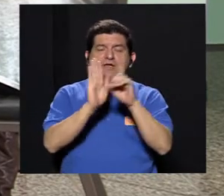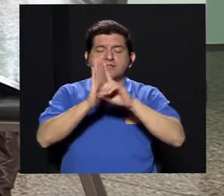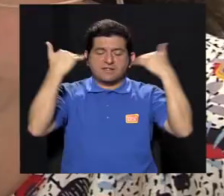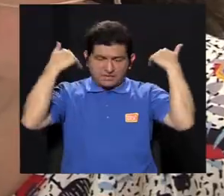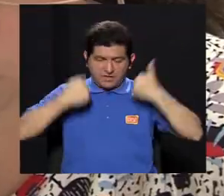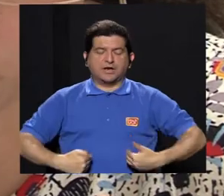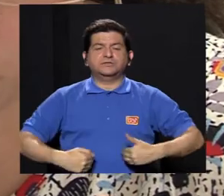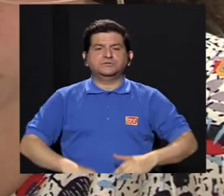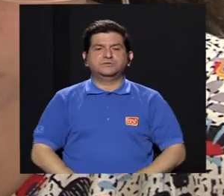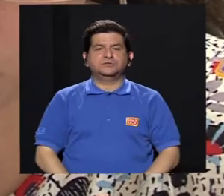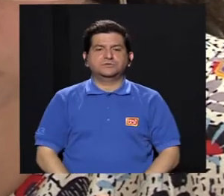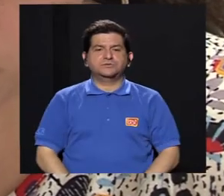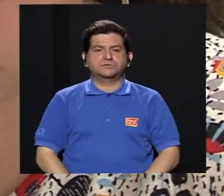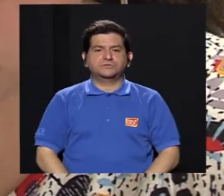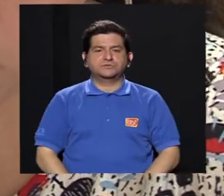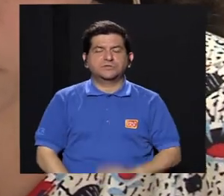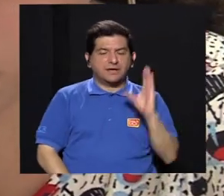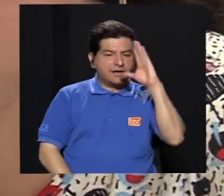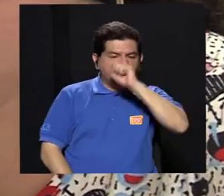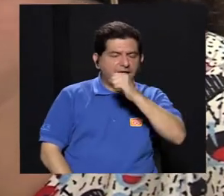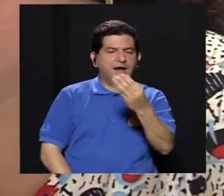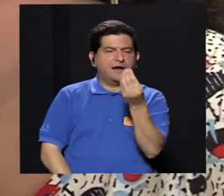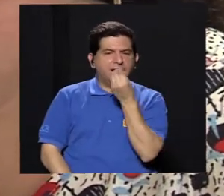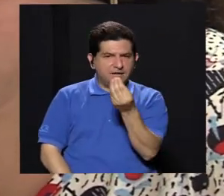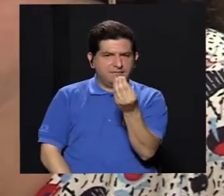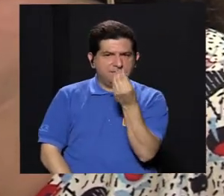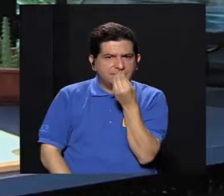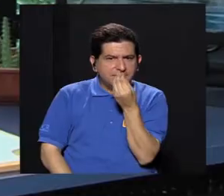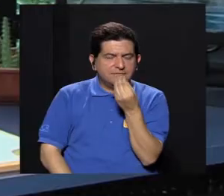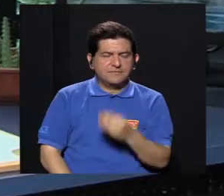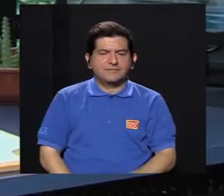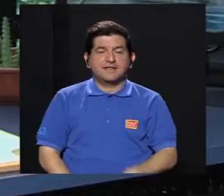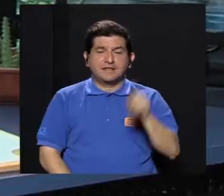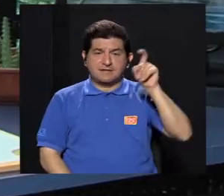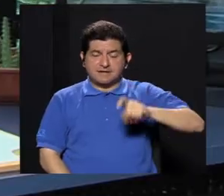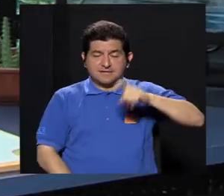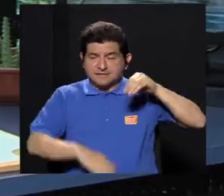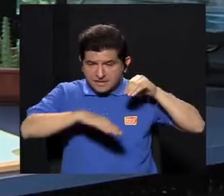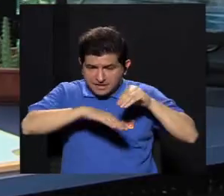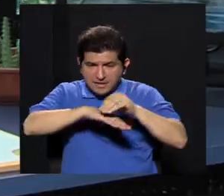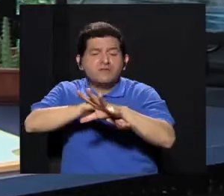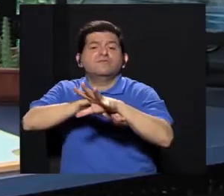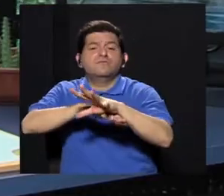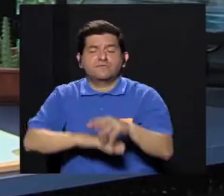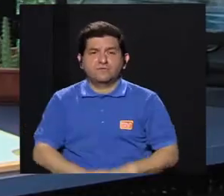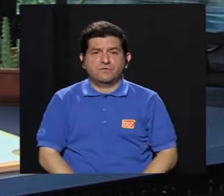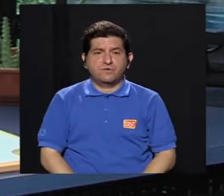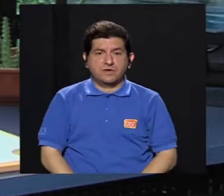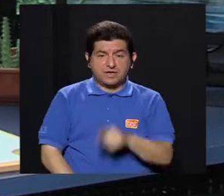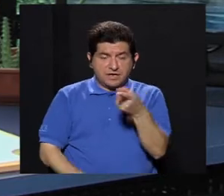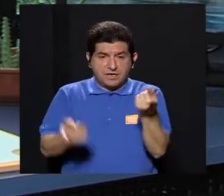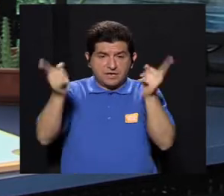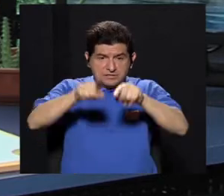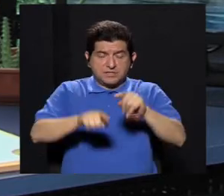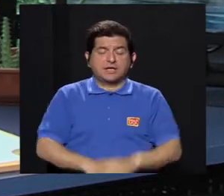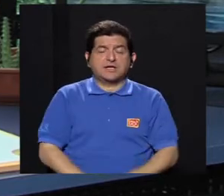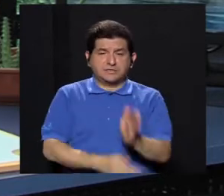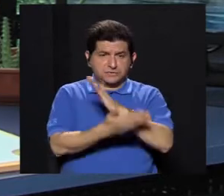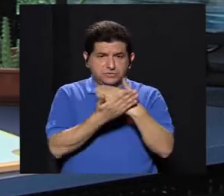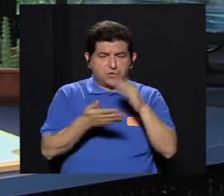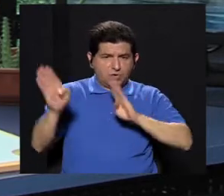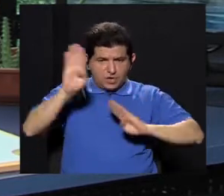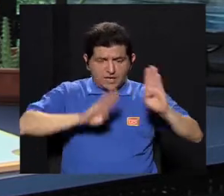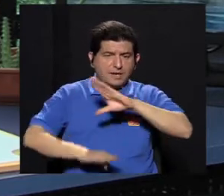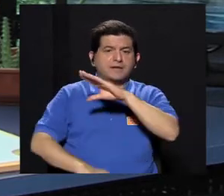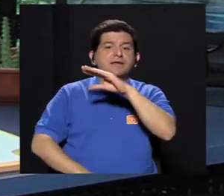y nutrición con un enfoque de derechos humanos. El reconocimiento de que la alimentación tiene que tener incidencia, no solamente